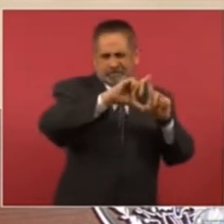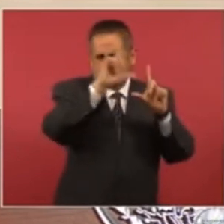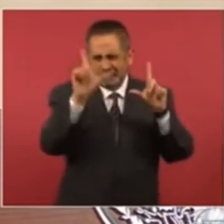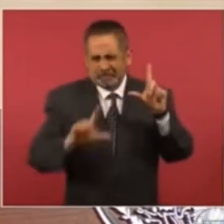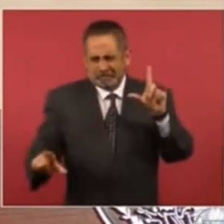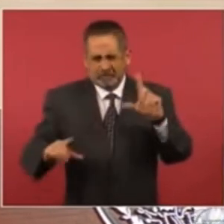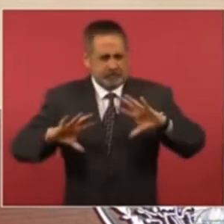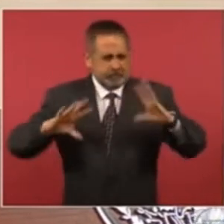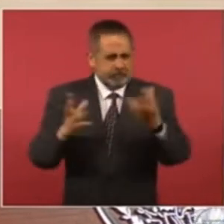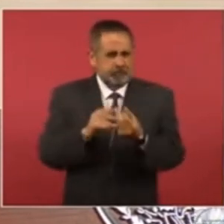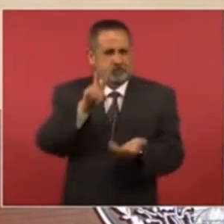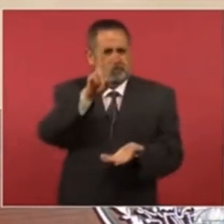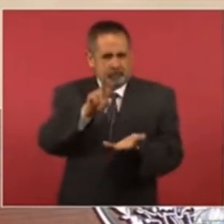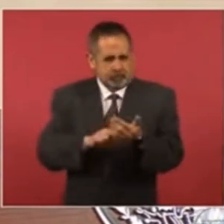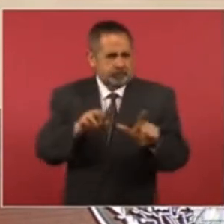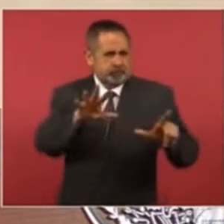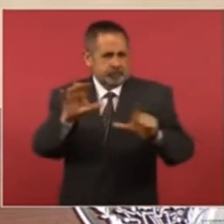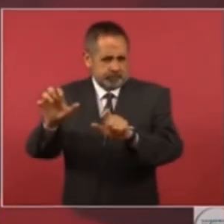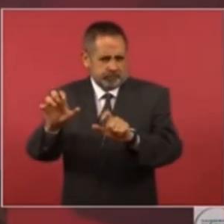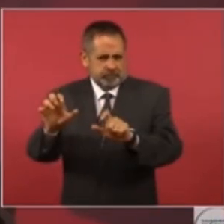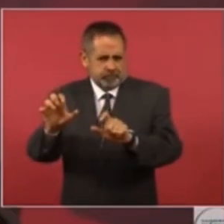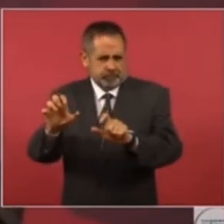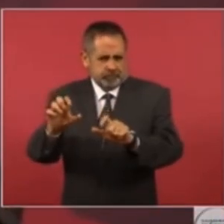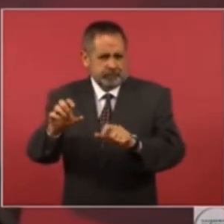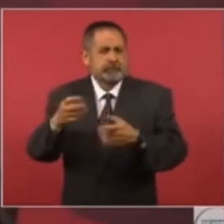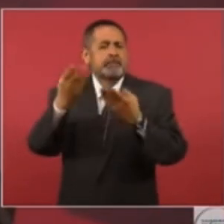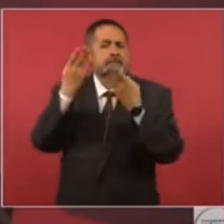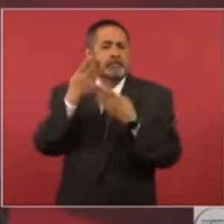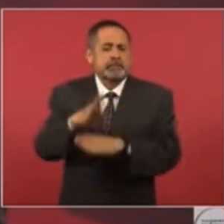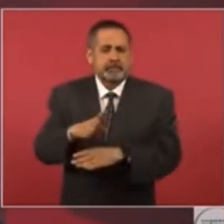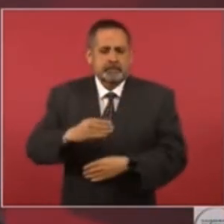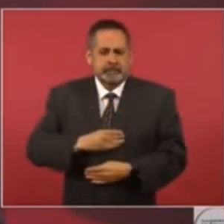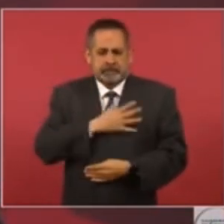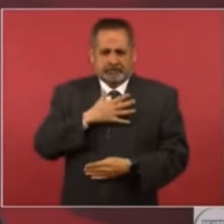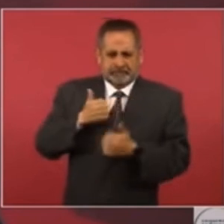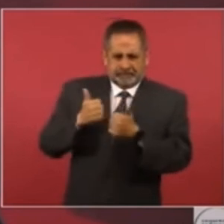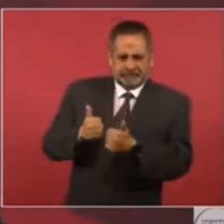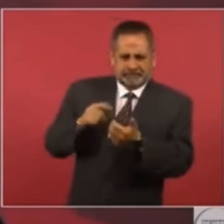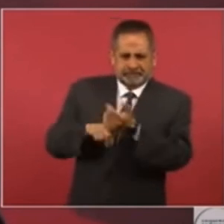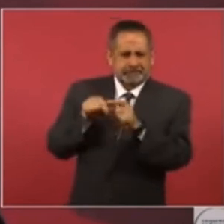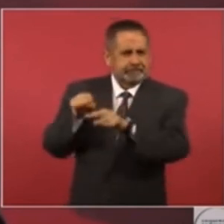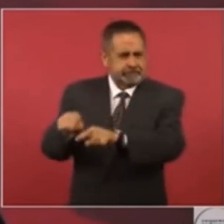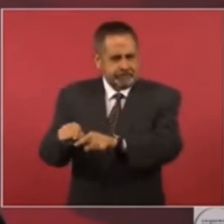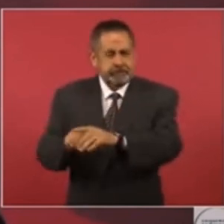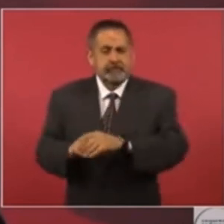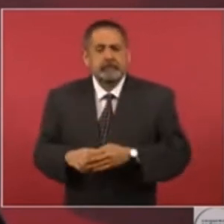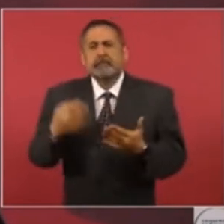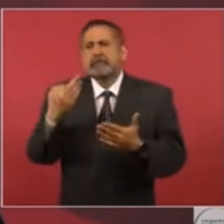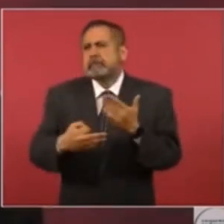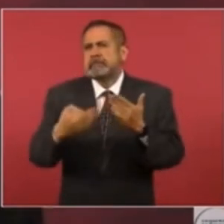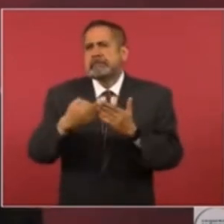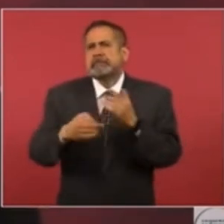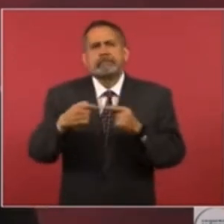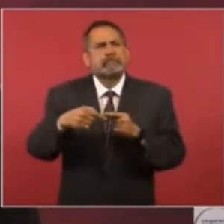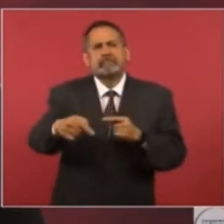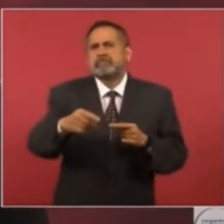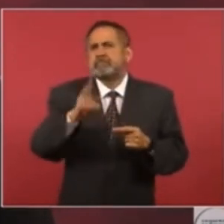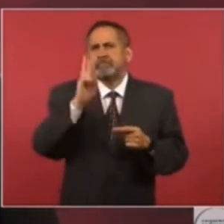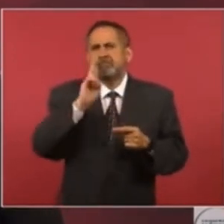dos mil setecientas sucursales del Banco del Bienestar, nos faltan a conseguir